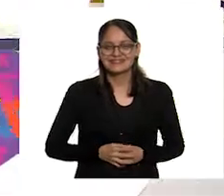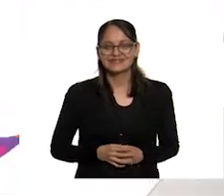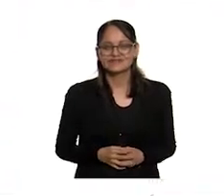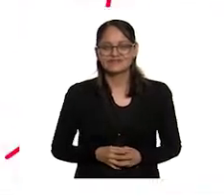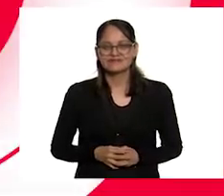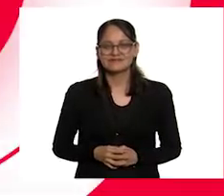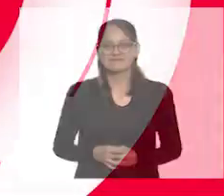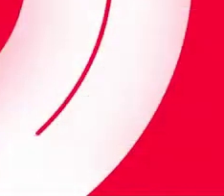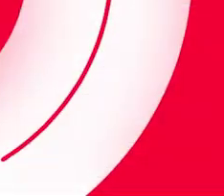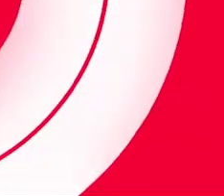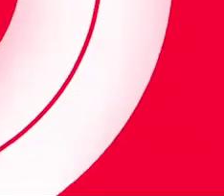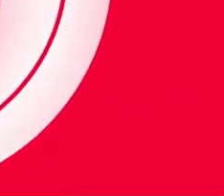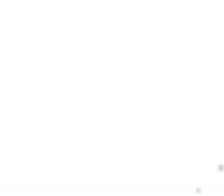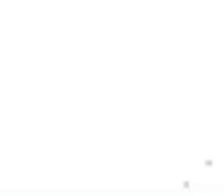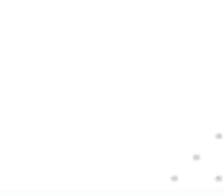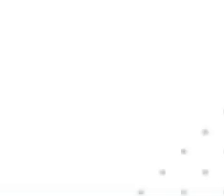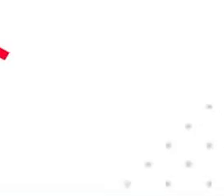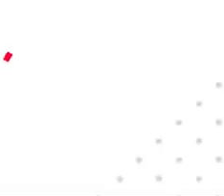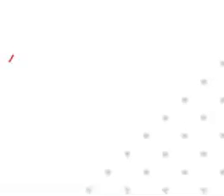camarógrafo. ¿Qué estás?